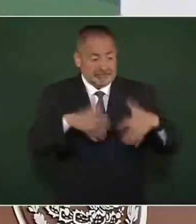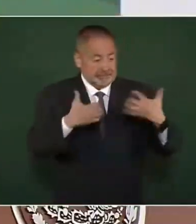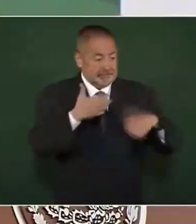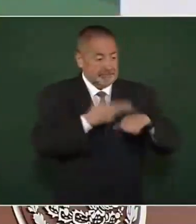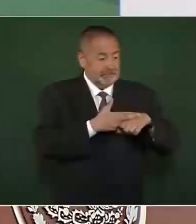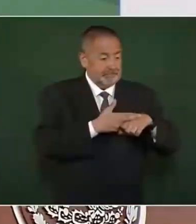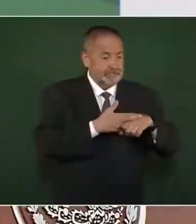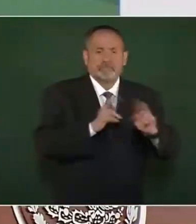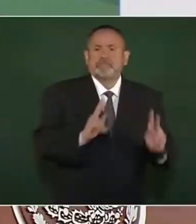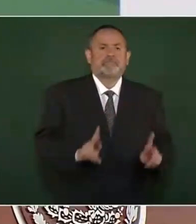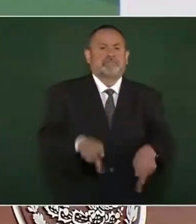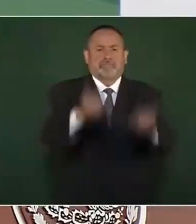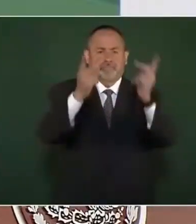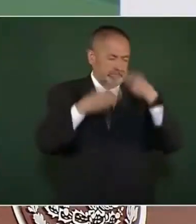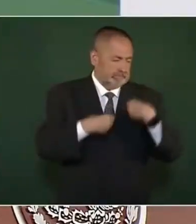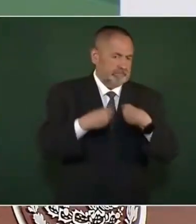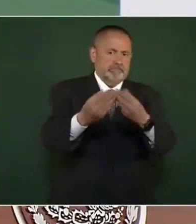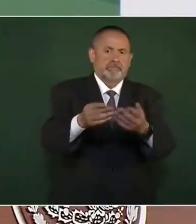a Carlos Slim.